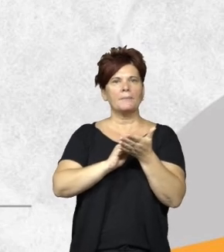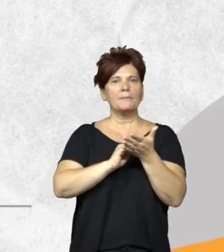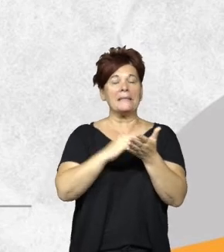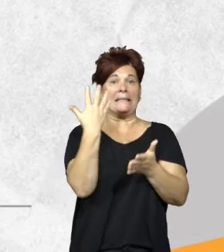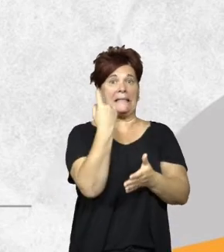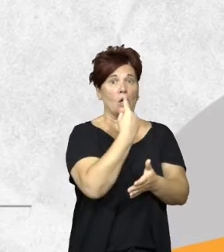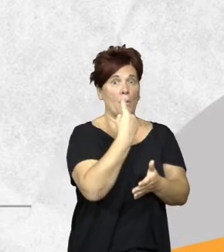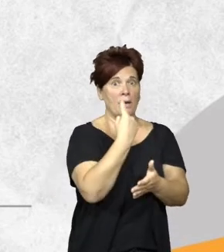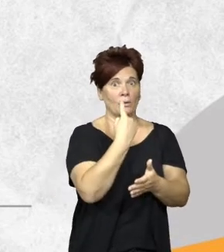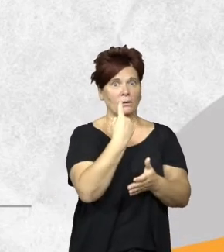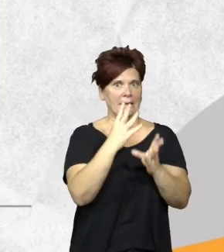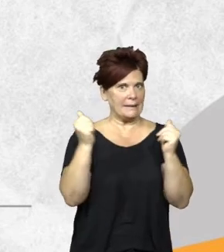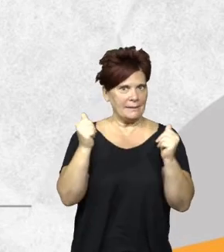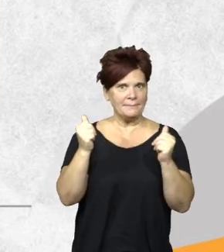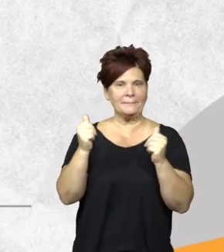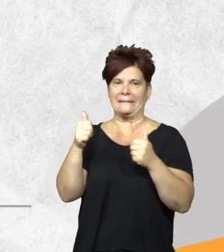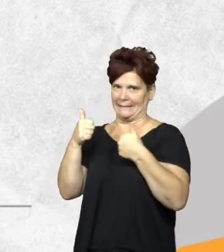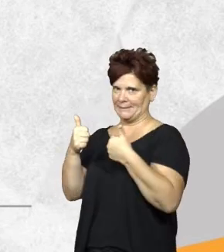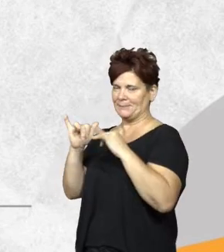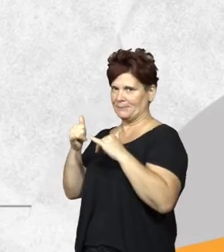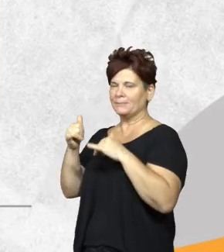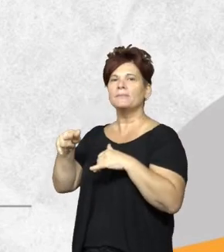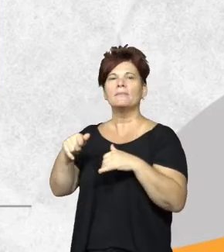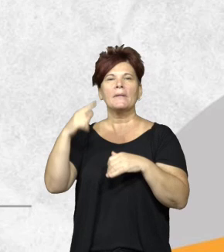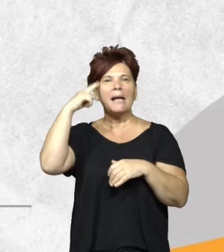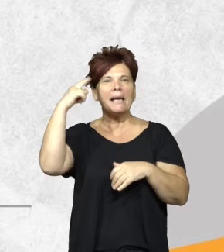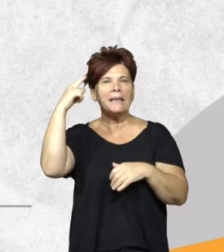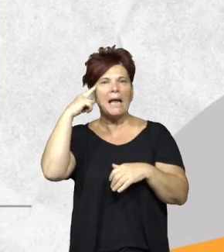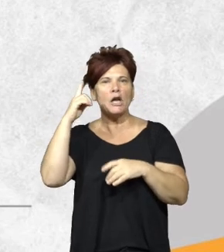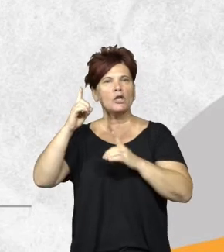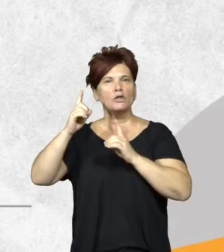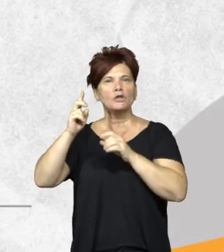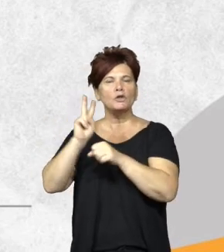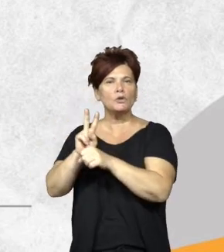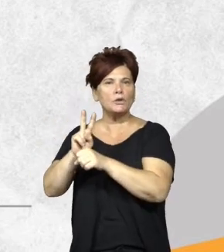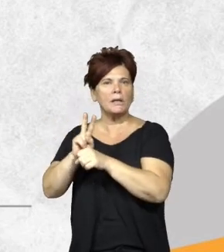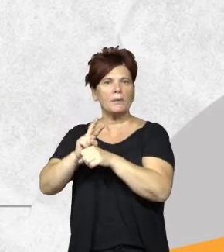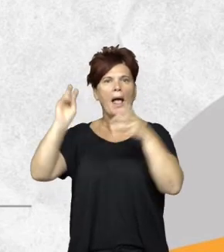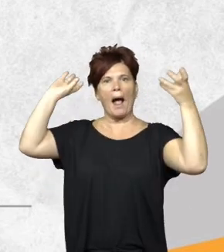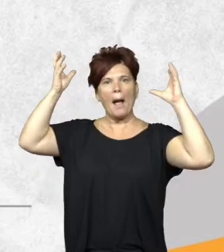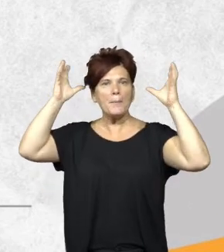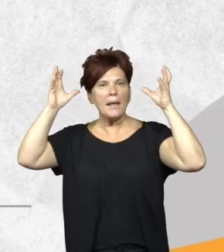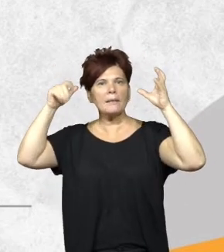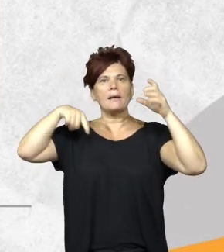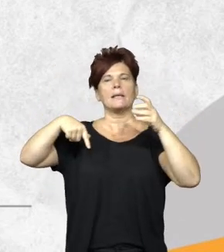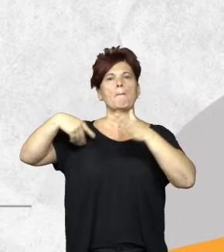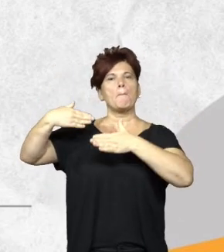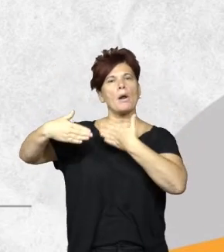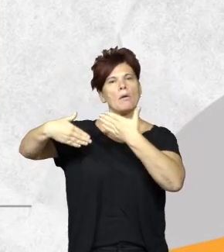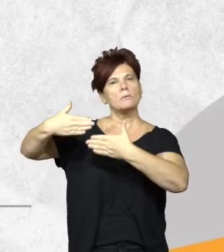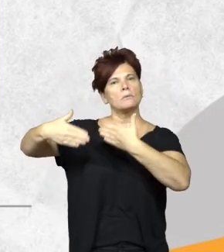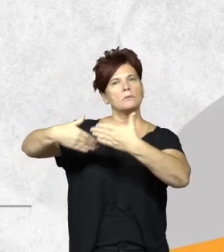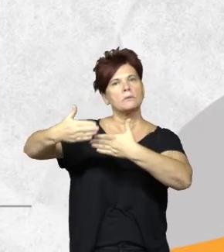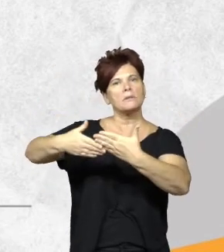te quedan 5 bien en criterios de sustentabilidad ambiental y en un proceso participativo y a través de este proceso